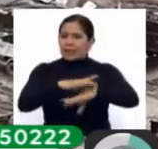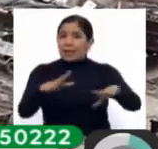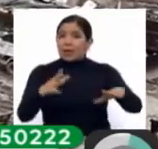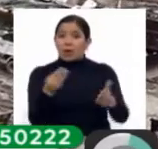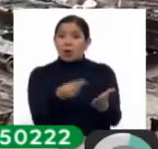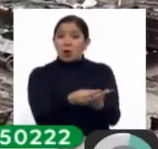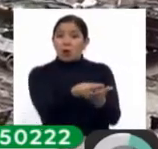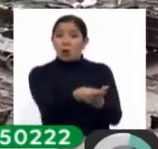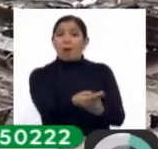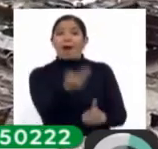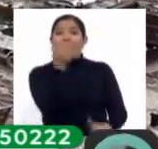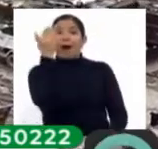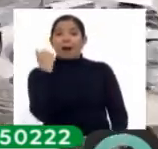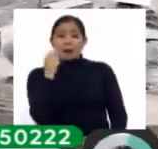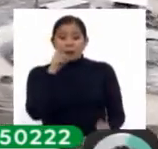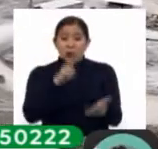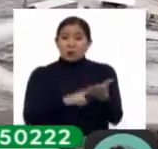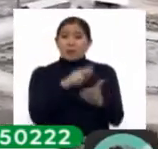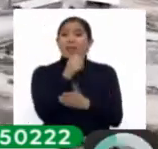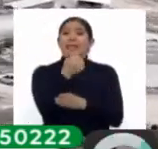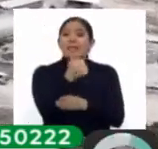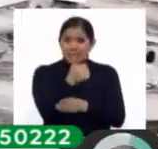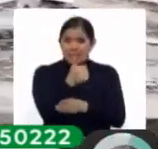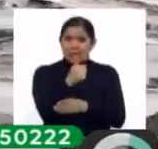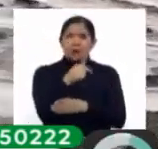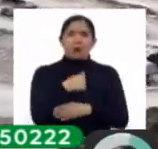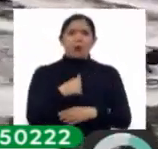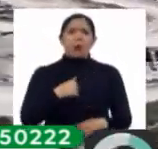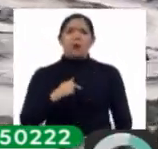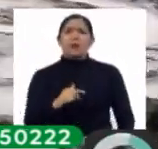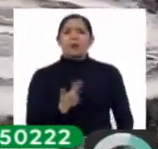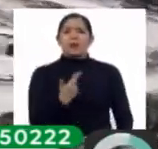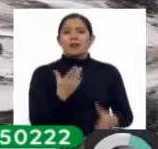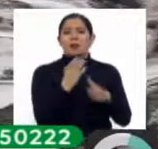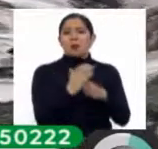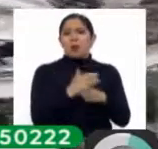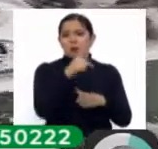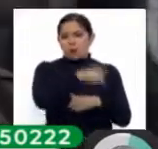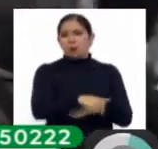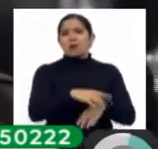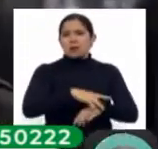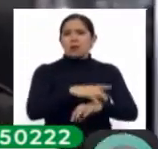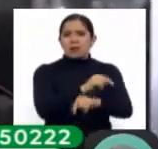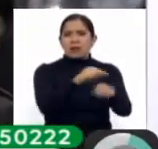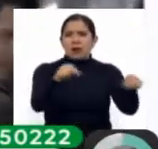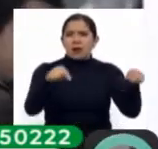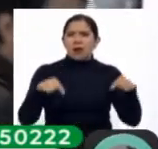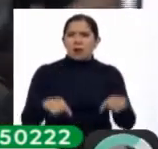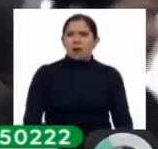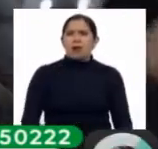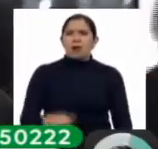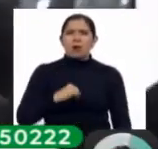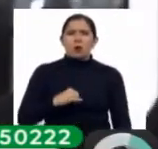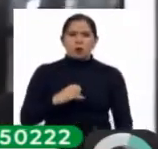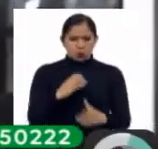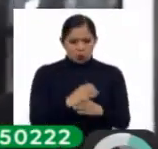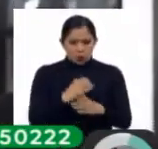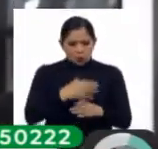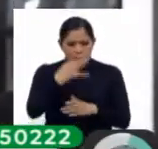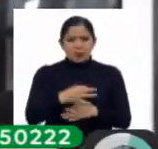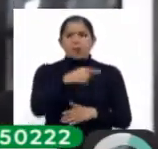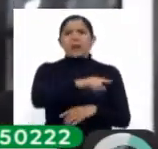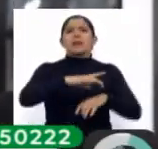adquiridos en la gestión 2010 y que él sería el tercer propietario de dichos predios. Yo soy el dueño verdadero de